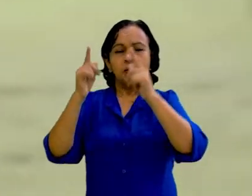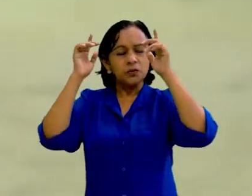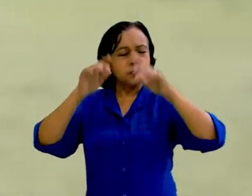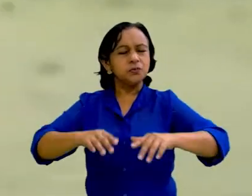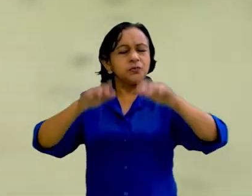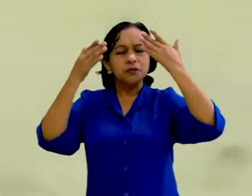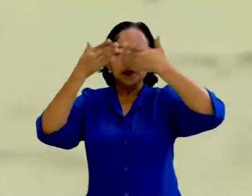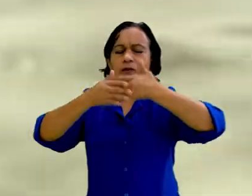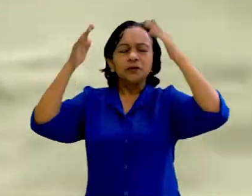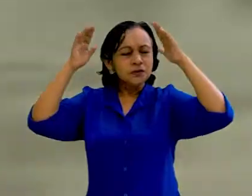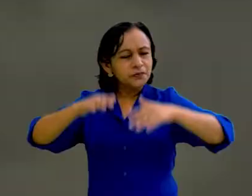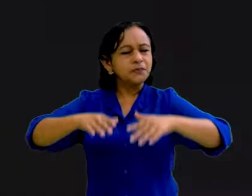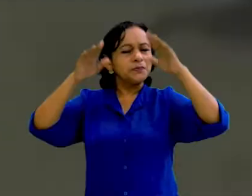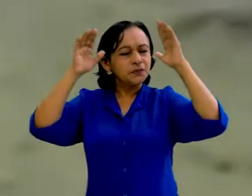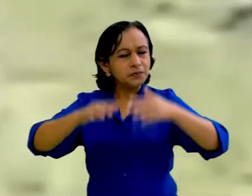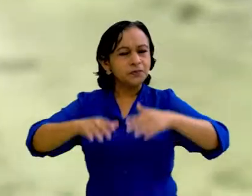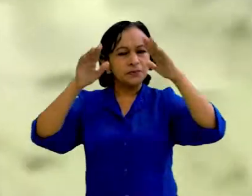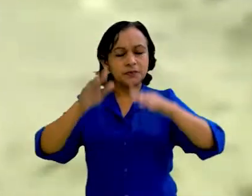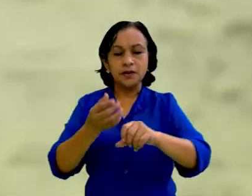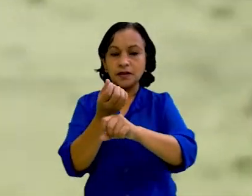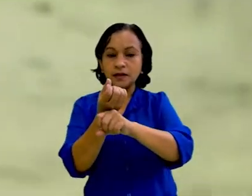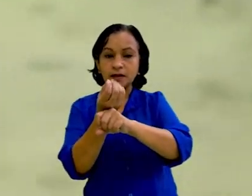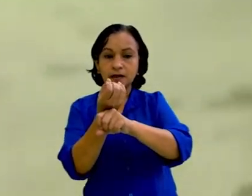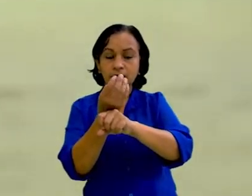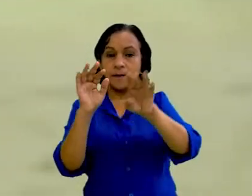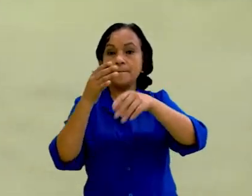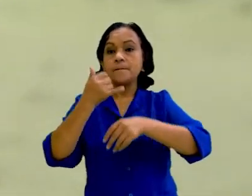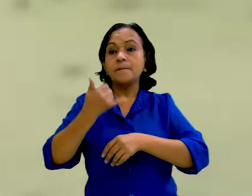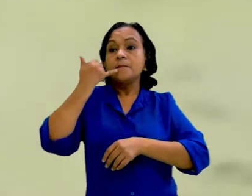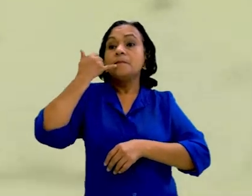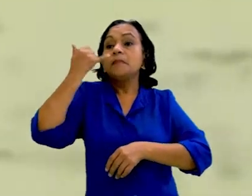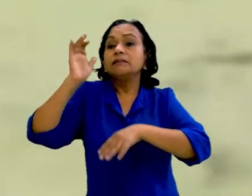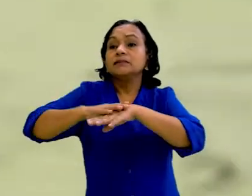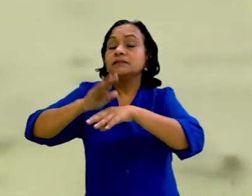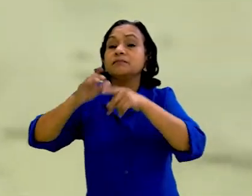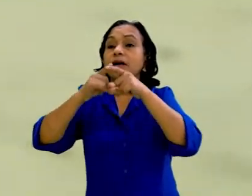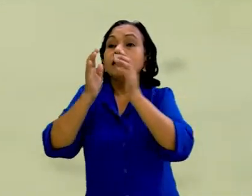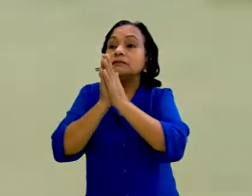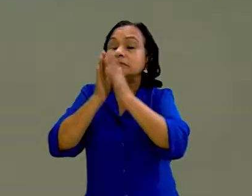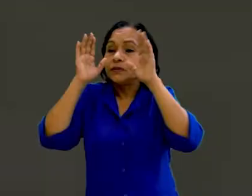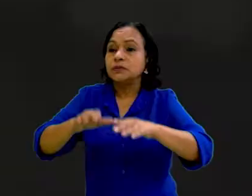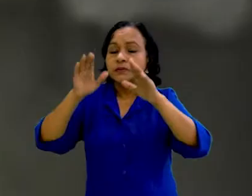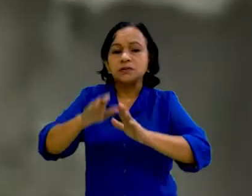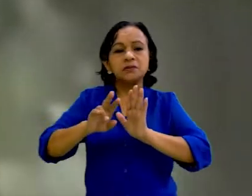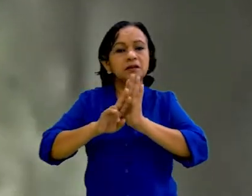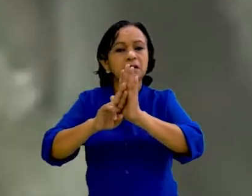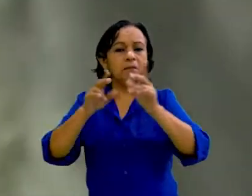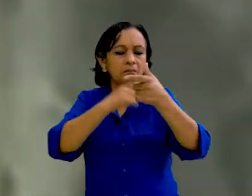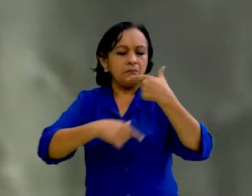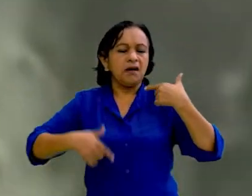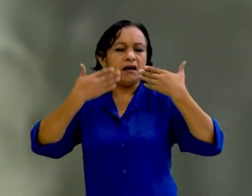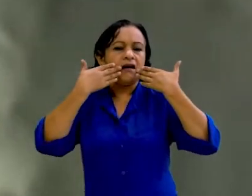llueve día y noche. La alcaldesa Felicita Celedón llama a Managua para informar la situación. La respuesta del